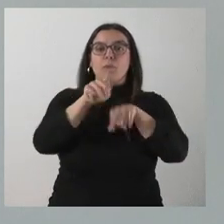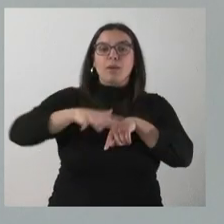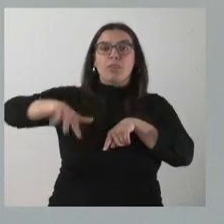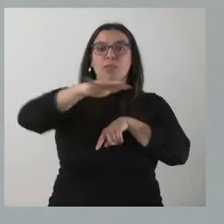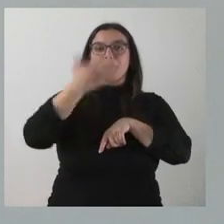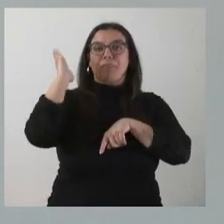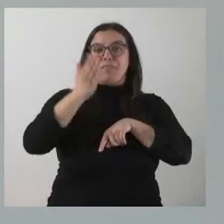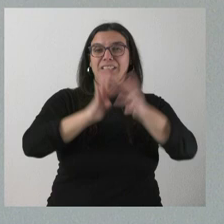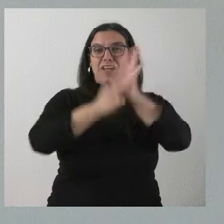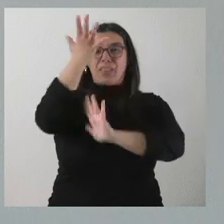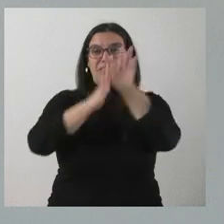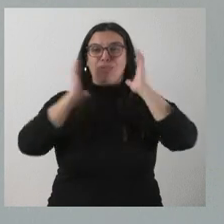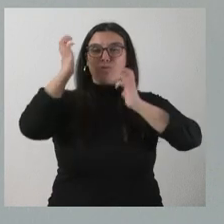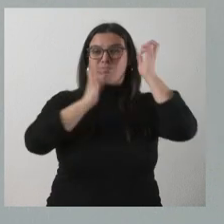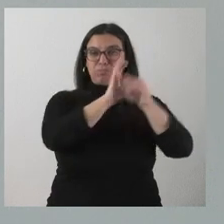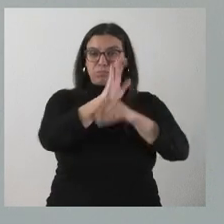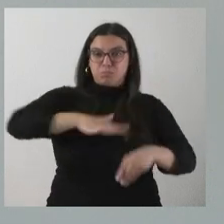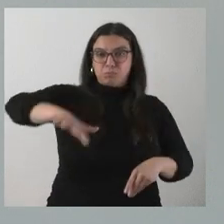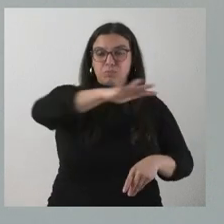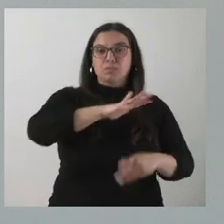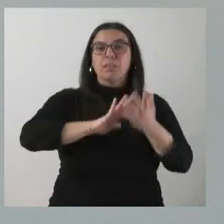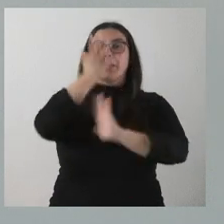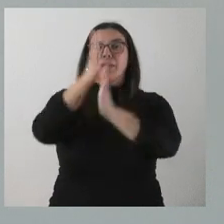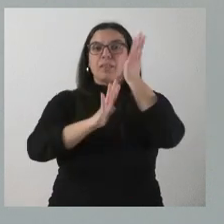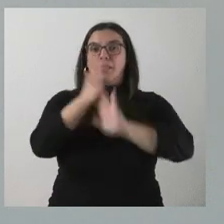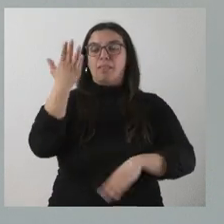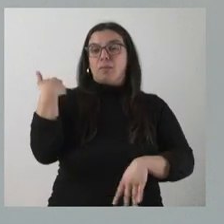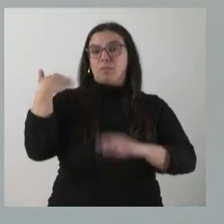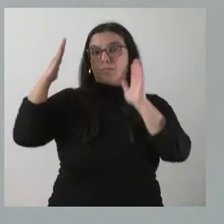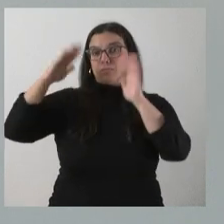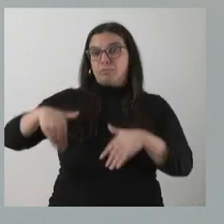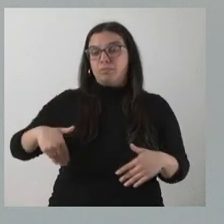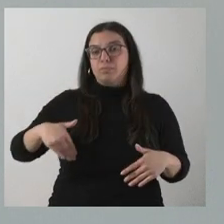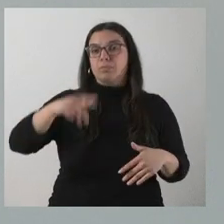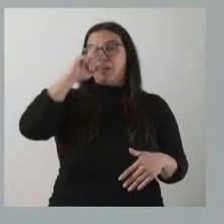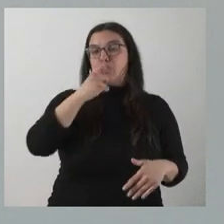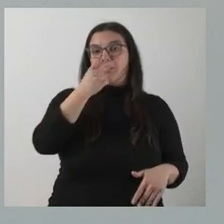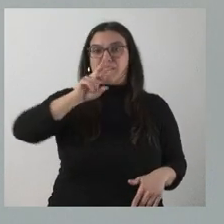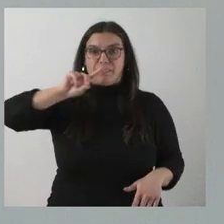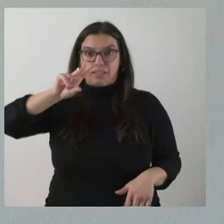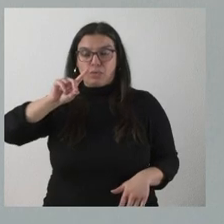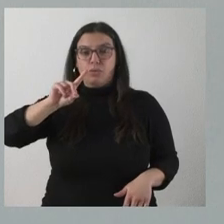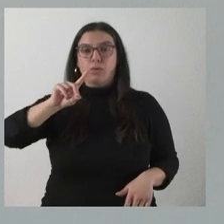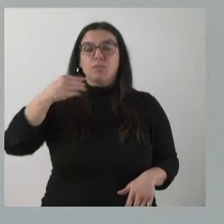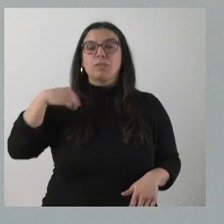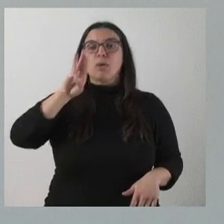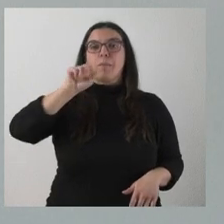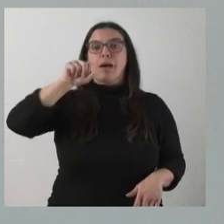por el incendio que tuvo lugar en la anterior campaña, la del año 21, en la Panamera